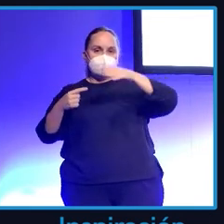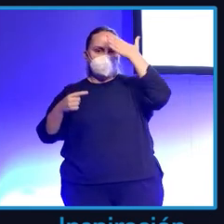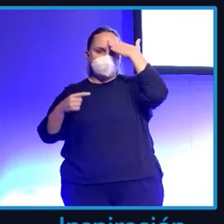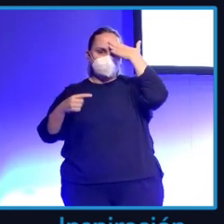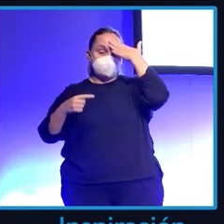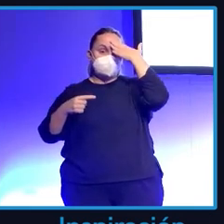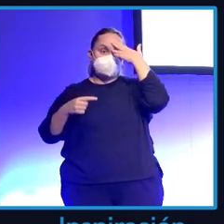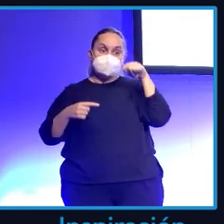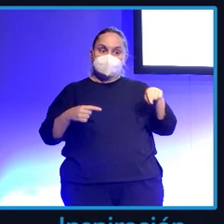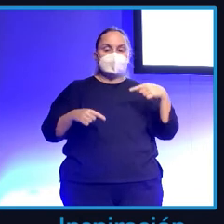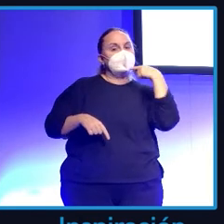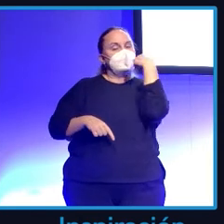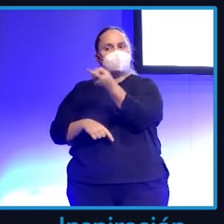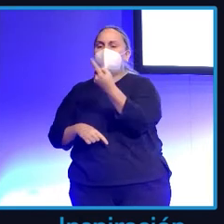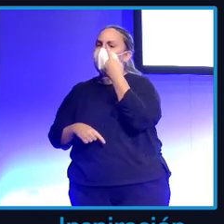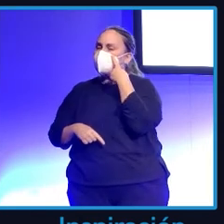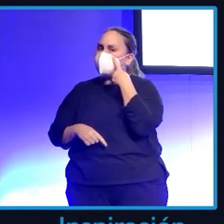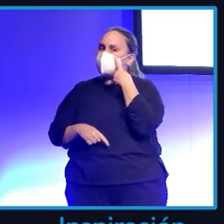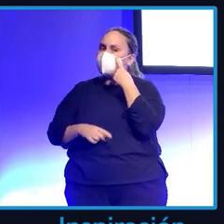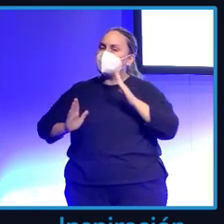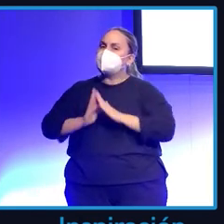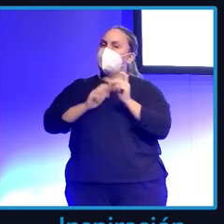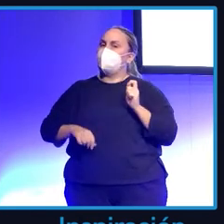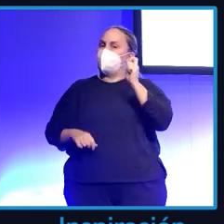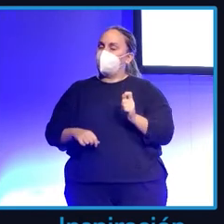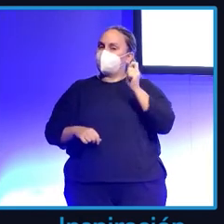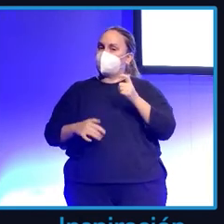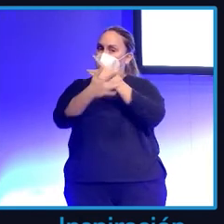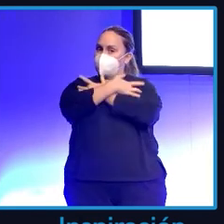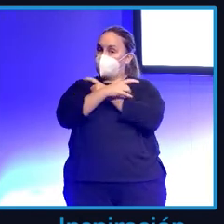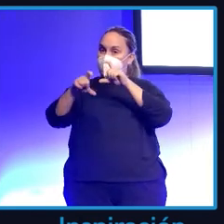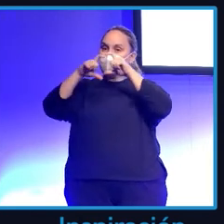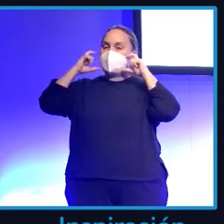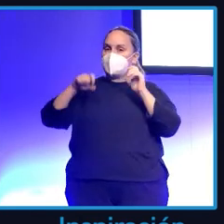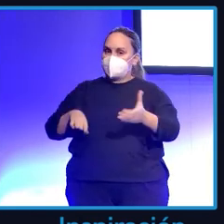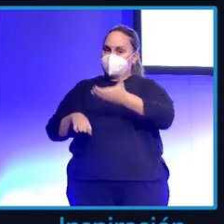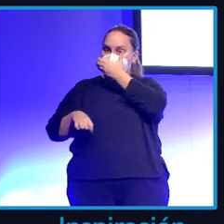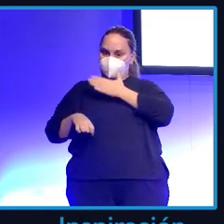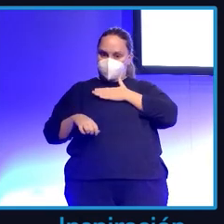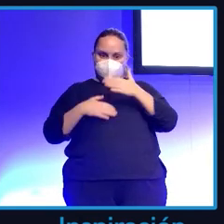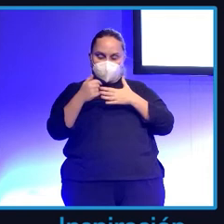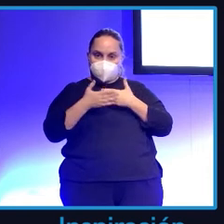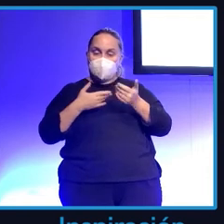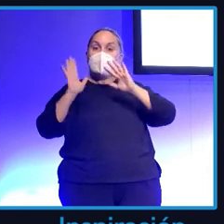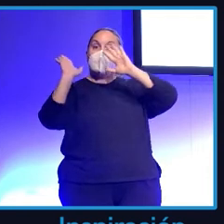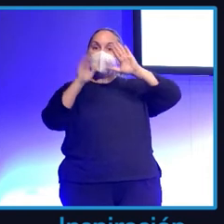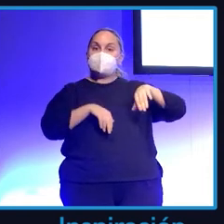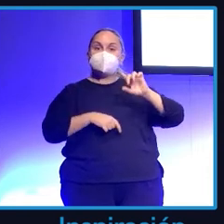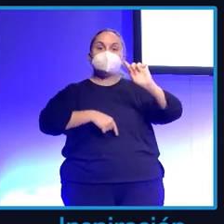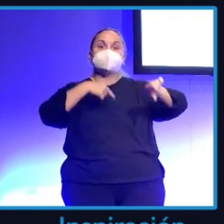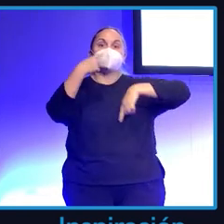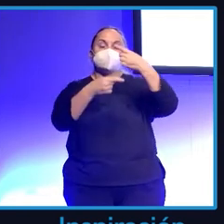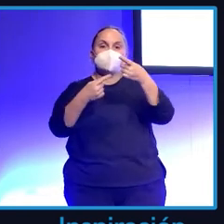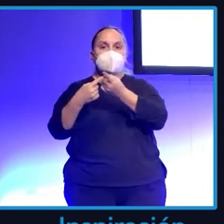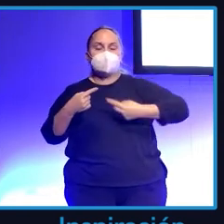le dijo a su marido que pusiera a San José y a la Virgen las mascarillas de Navidad que habíamos hecho. El resultado fue que acabamos en la